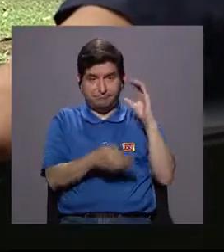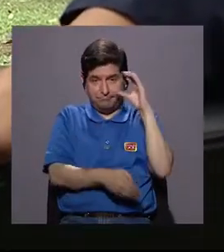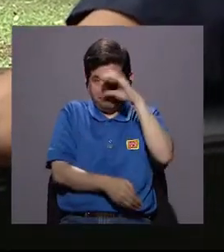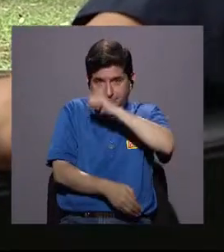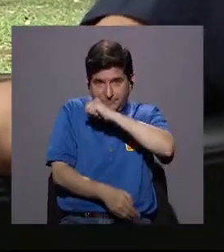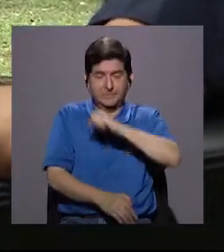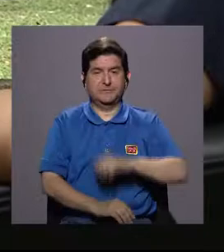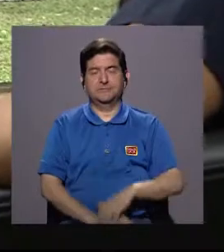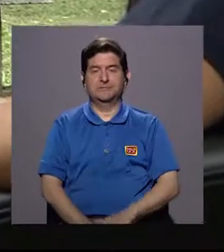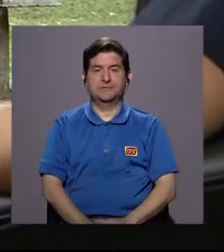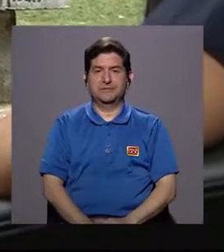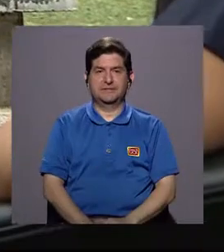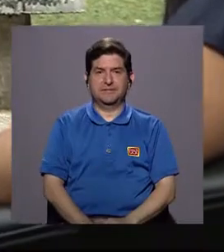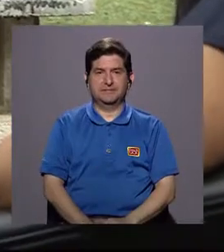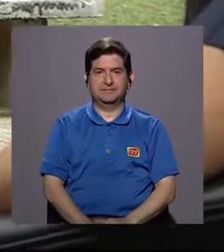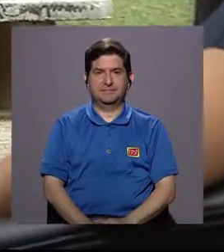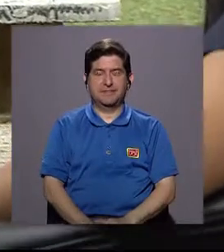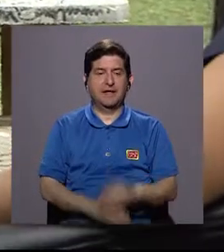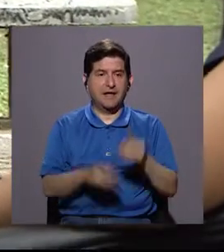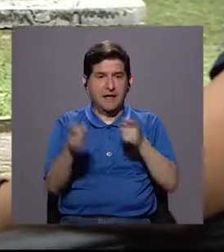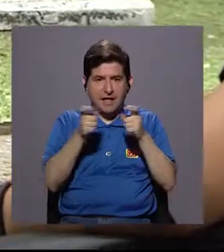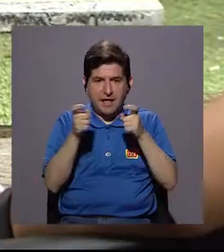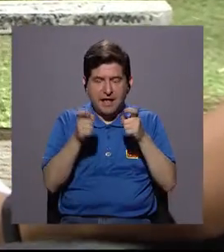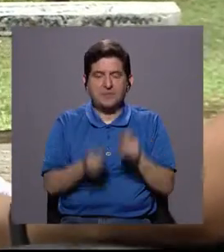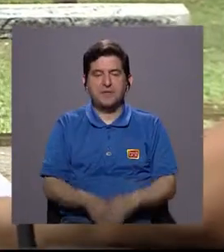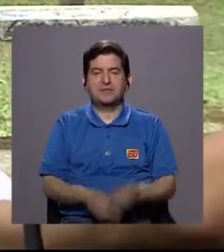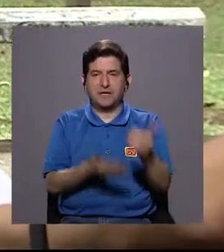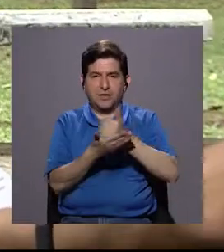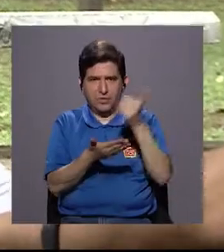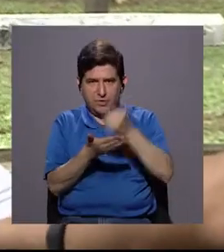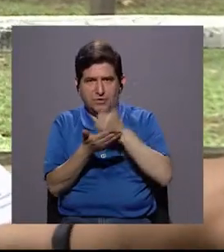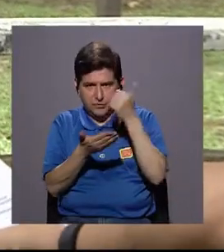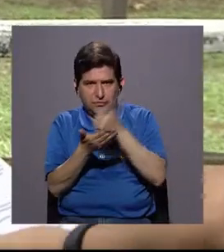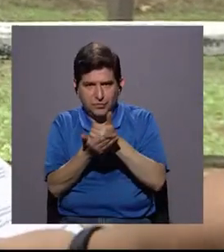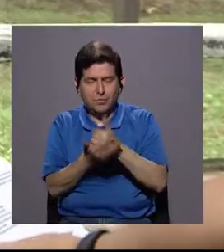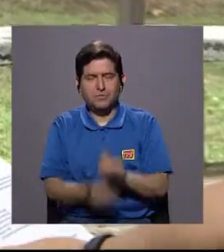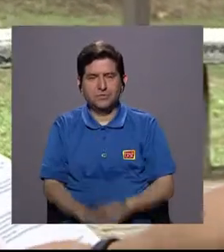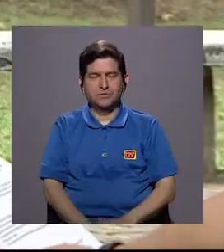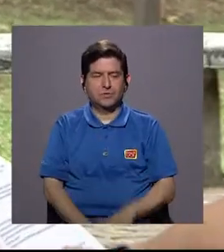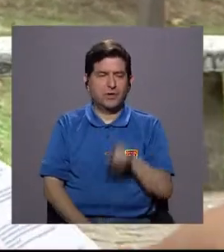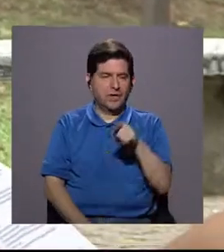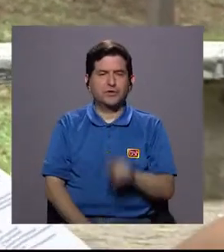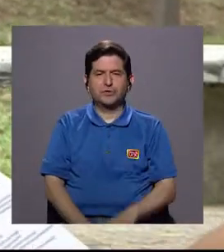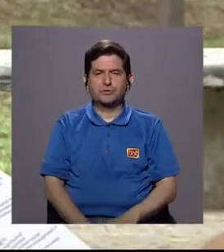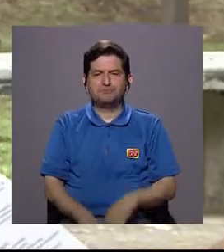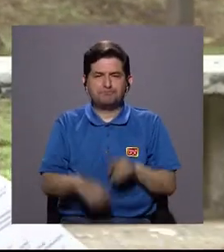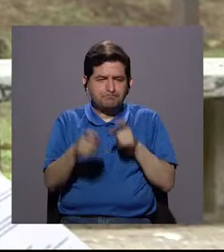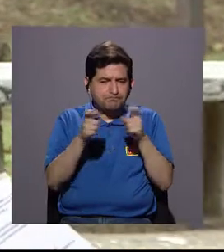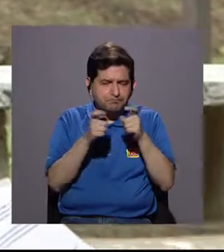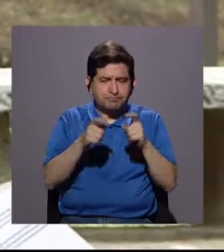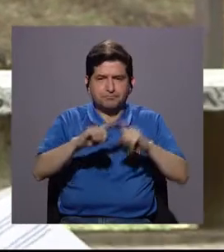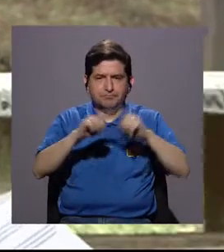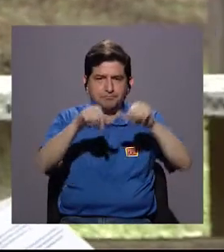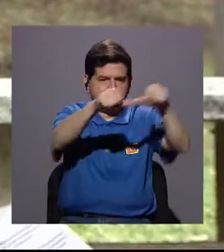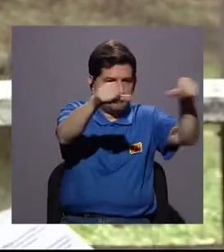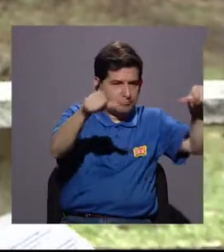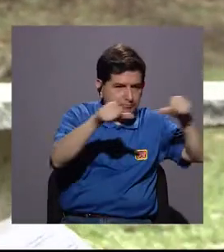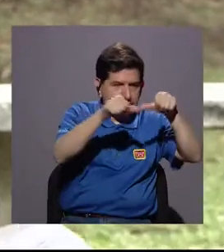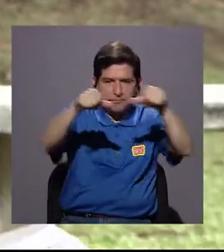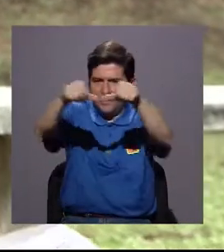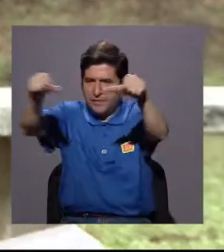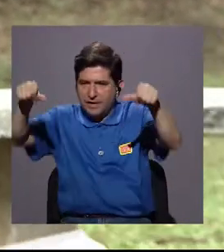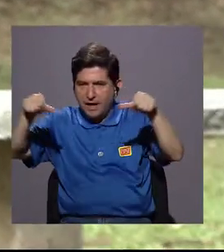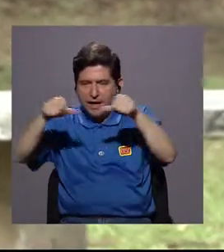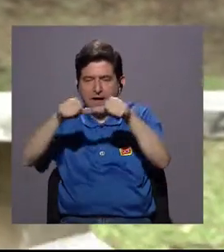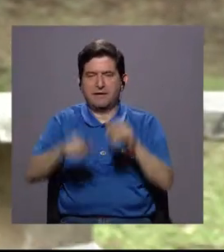vemos cómo los administradores del recurso han ido racionando por zonas de